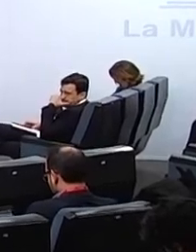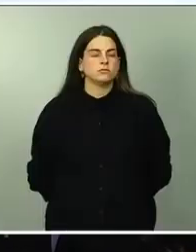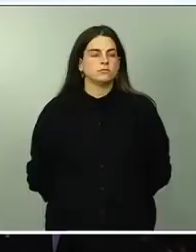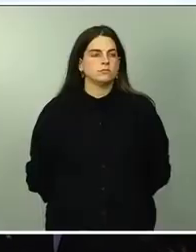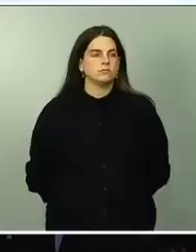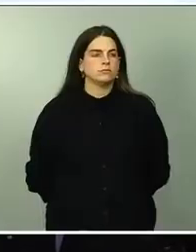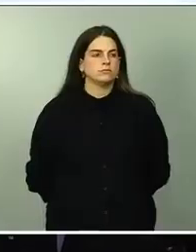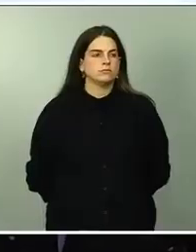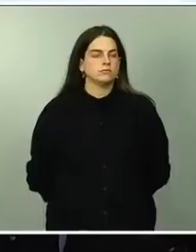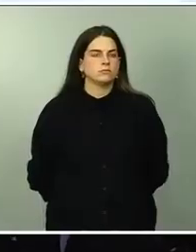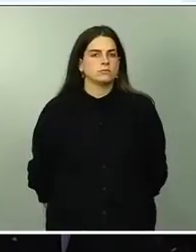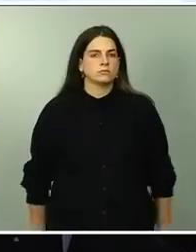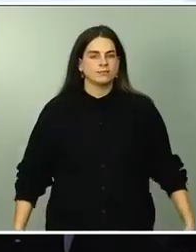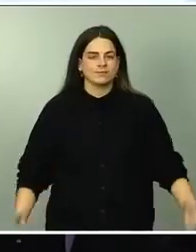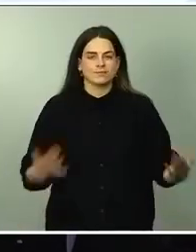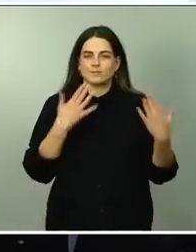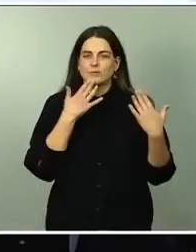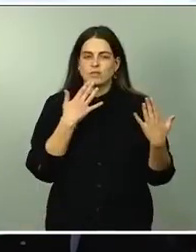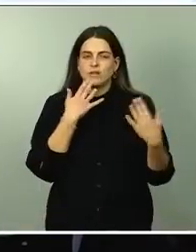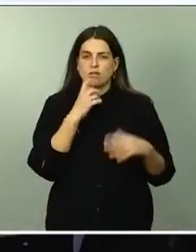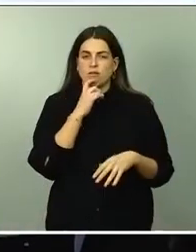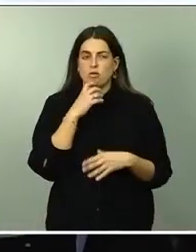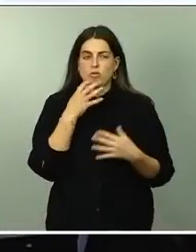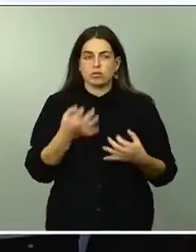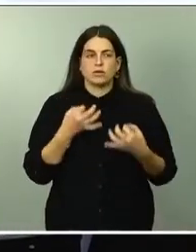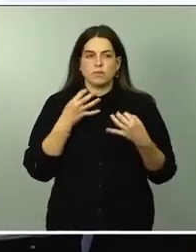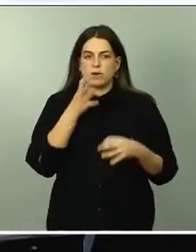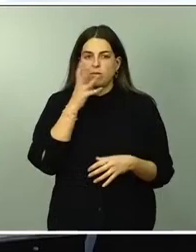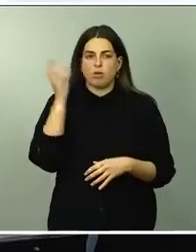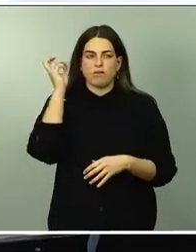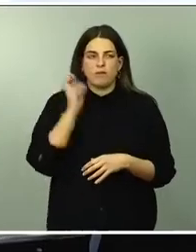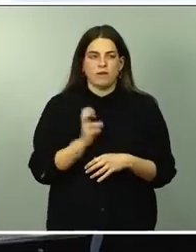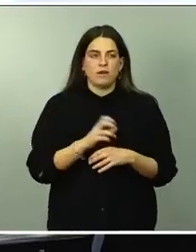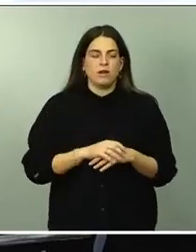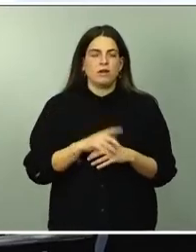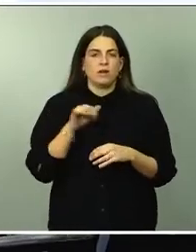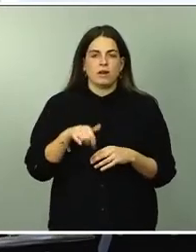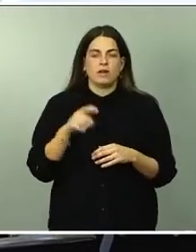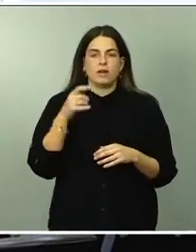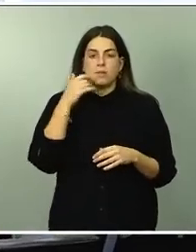Muchas gracias, como siempre, por atender esta convocatoria de prensa.